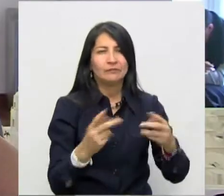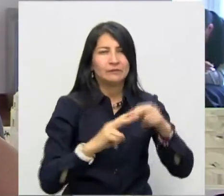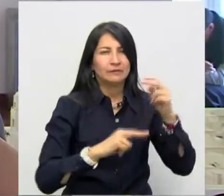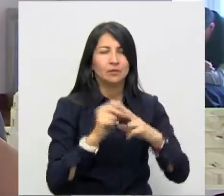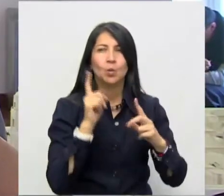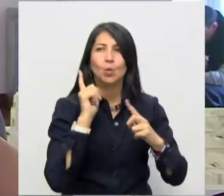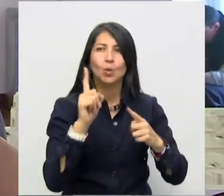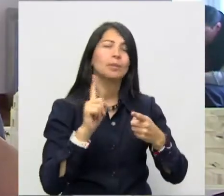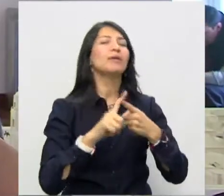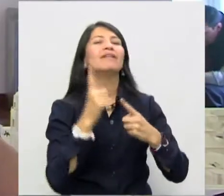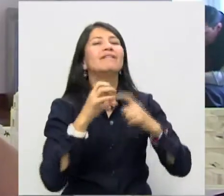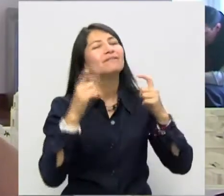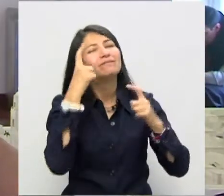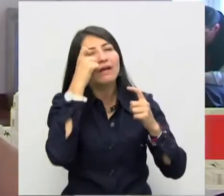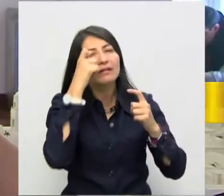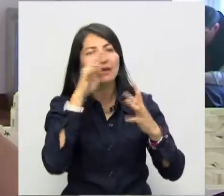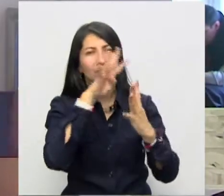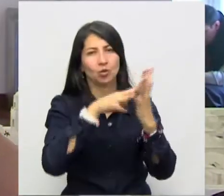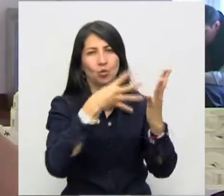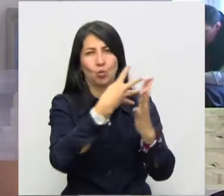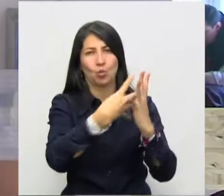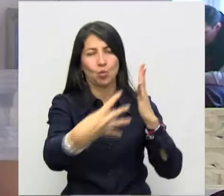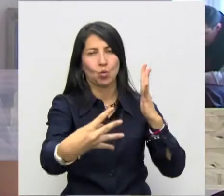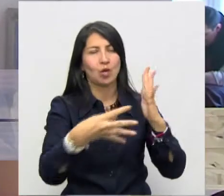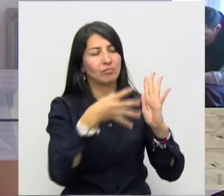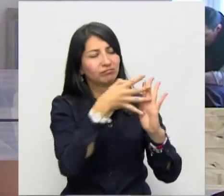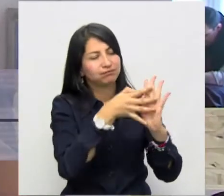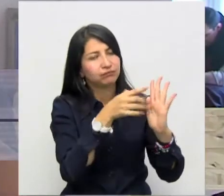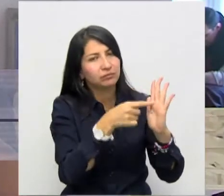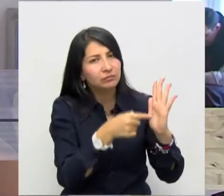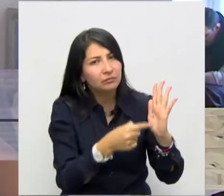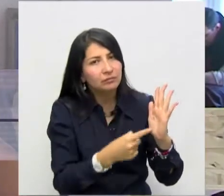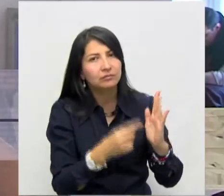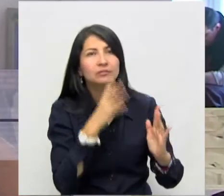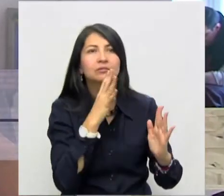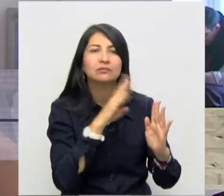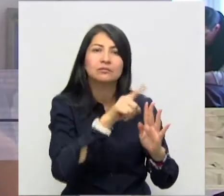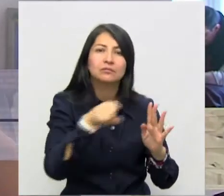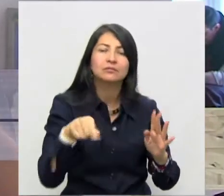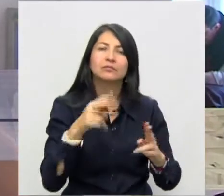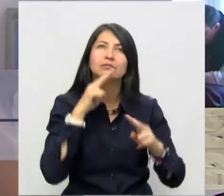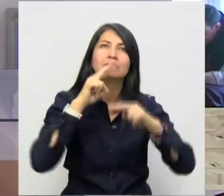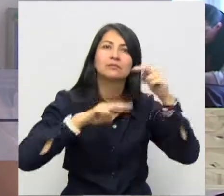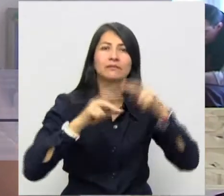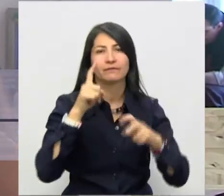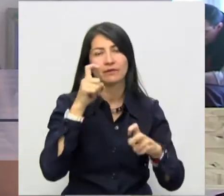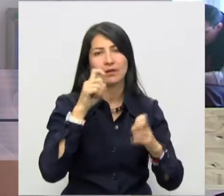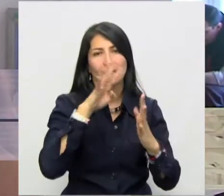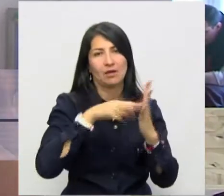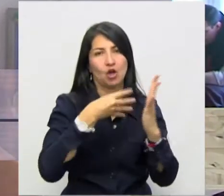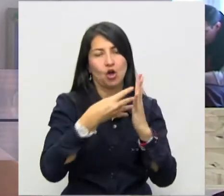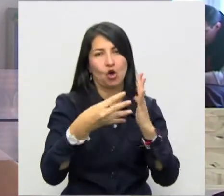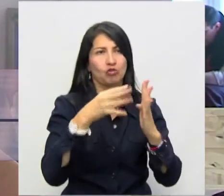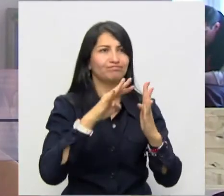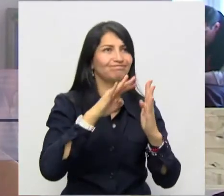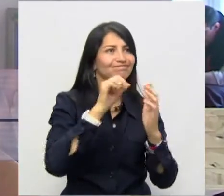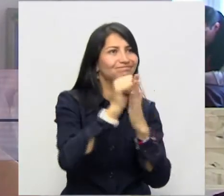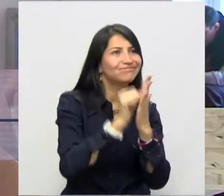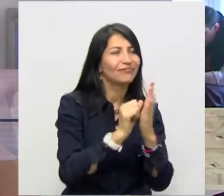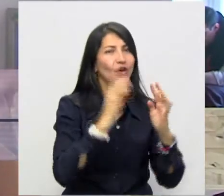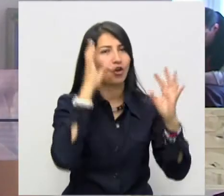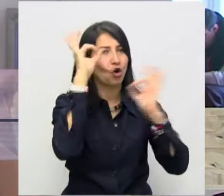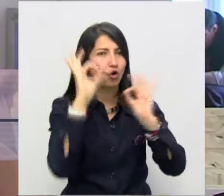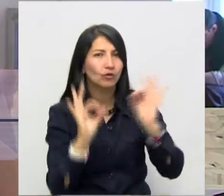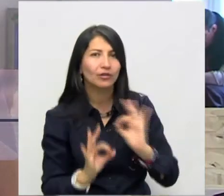yo resaltaría el tema de la necesidad de fijar un cronograma para el resto de la obra que quede, para el resto de la obra. También el tema